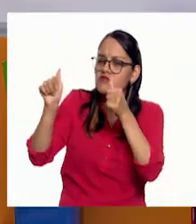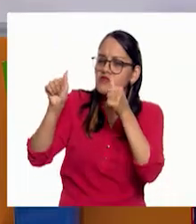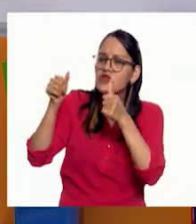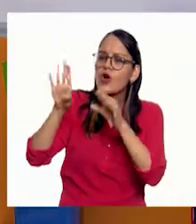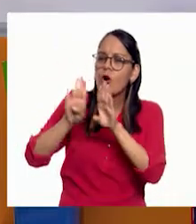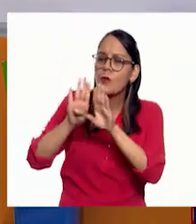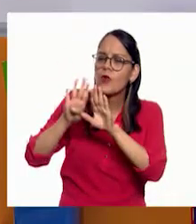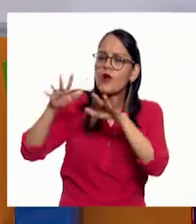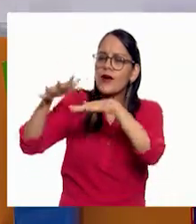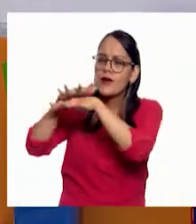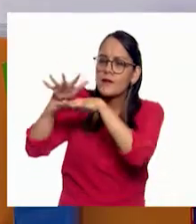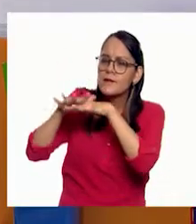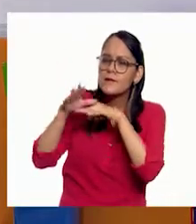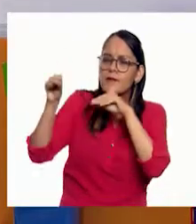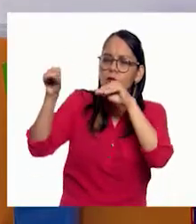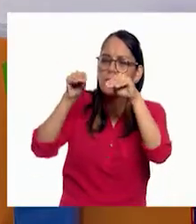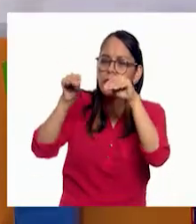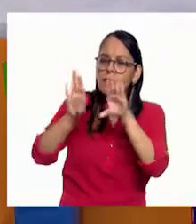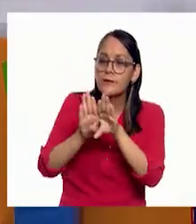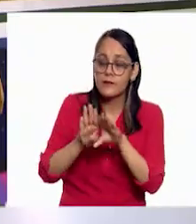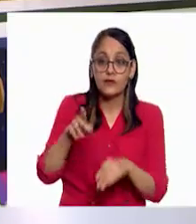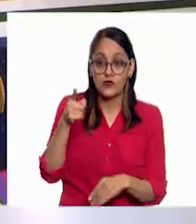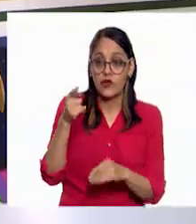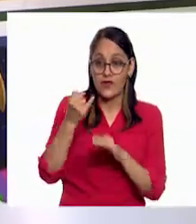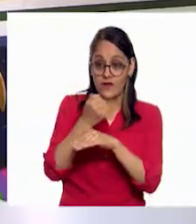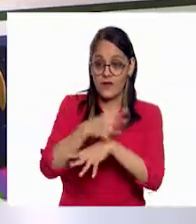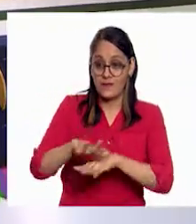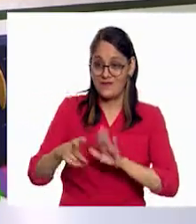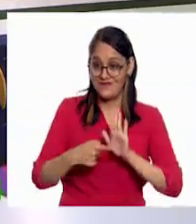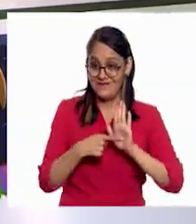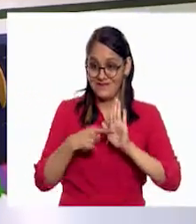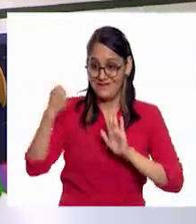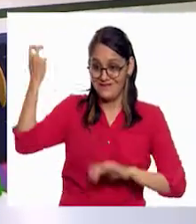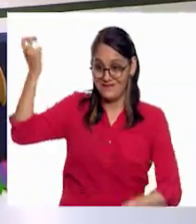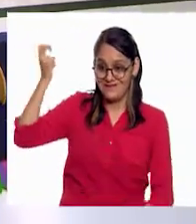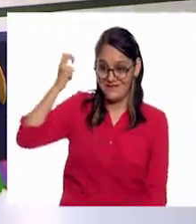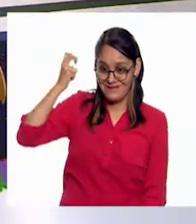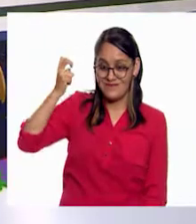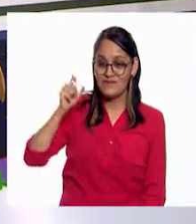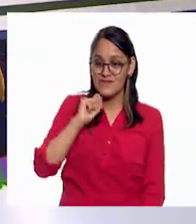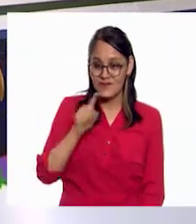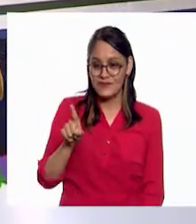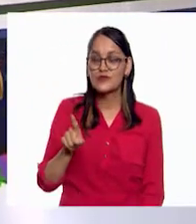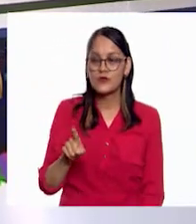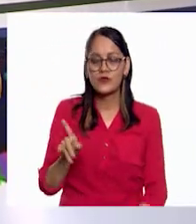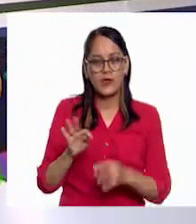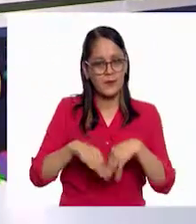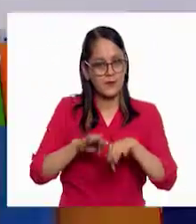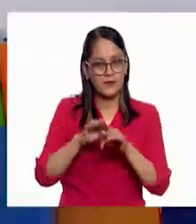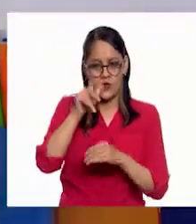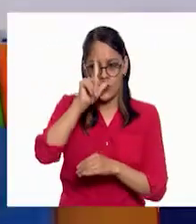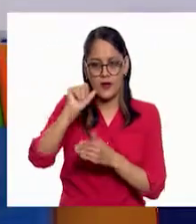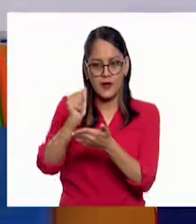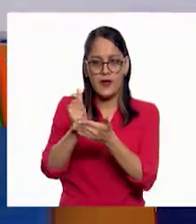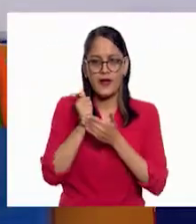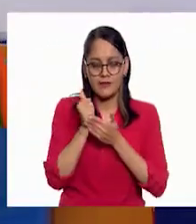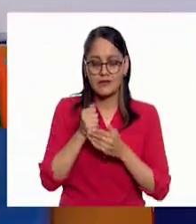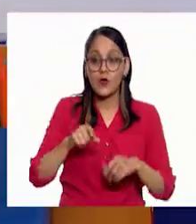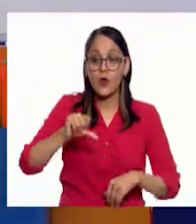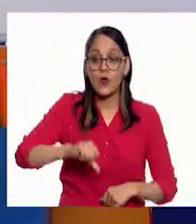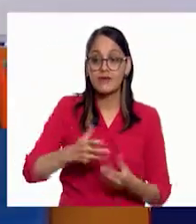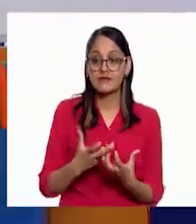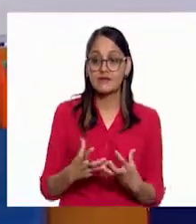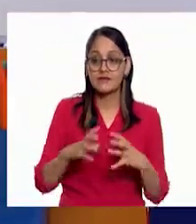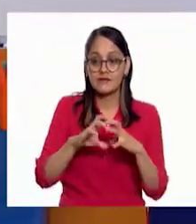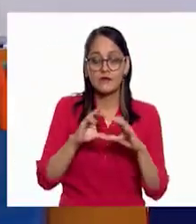movimientos. Gracias, Recuerden toda esta información que les dimos aquí, el maestro Ezequiel y yo, sobre la importancia que tiene para nosotros, que vivimos en este